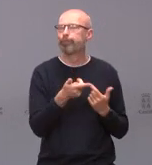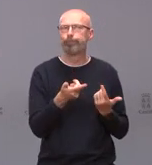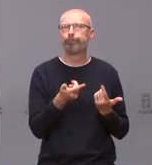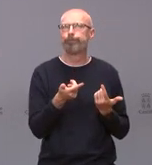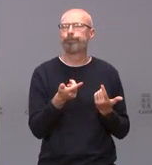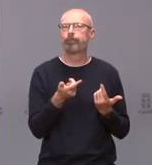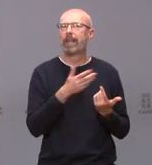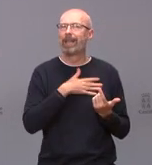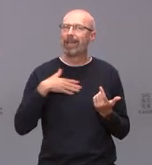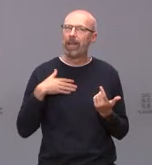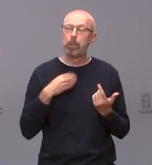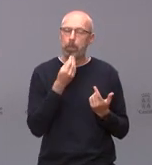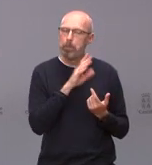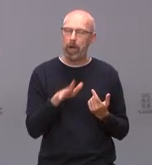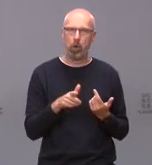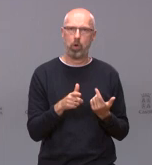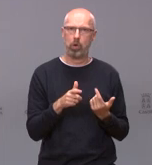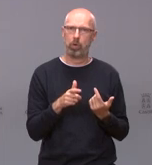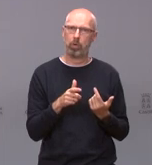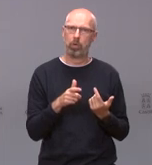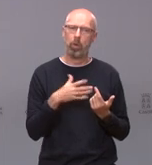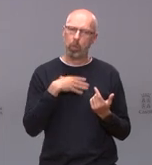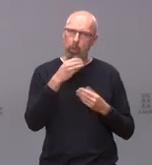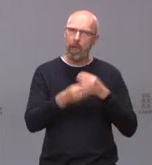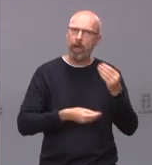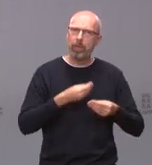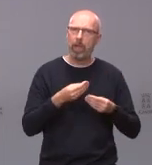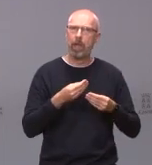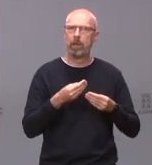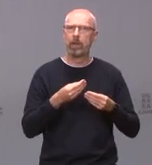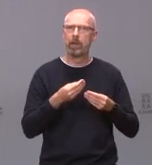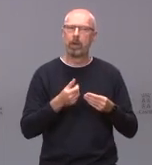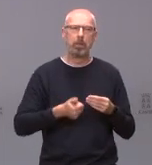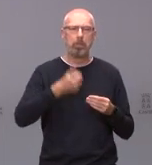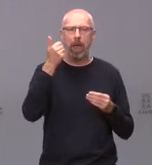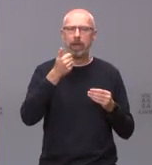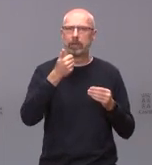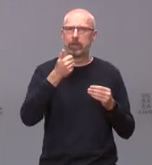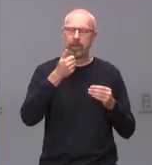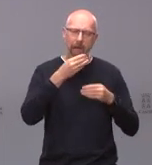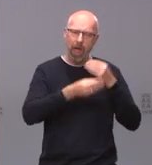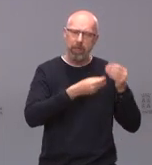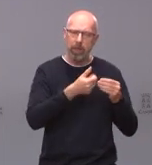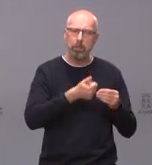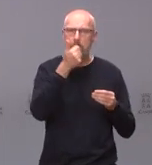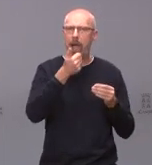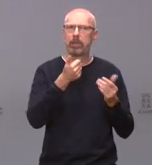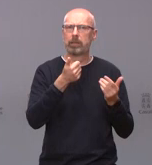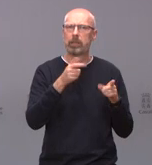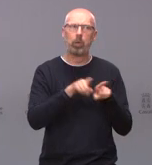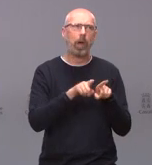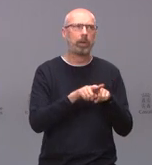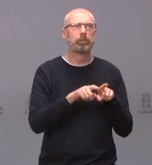es mejor y nos permite actuaciones más quirúrgicas y más limitadas y nos permite no extender